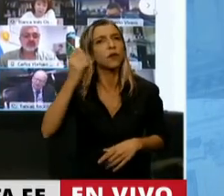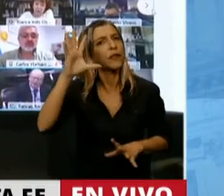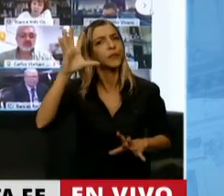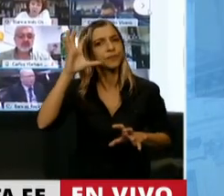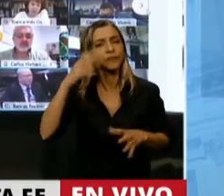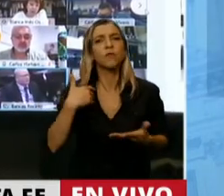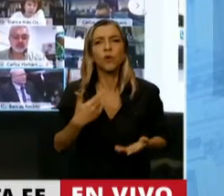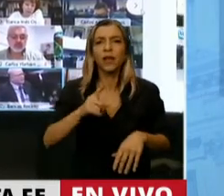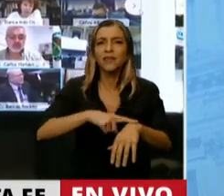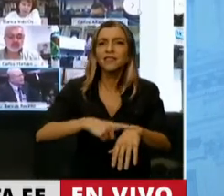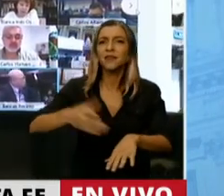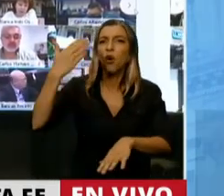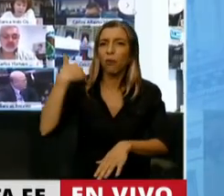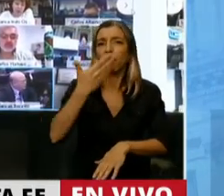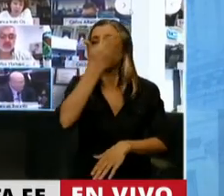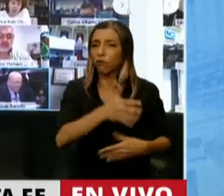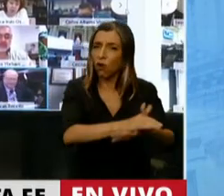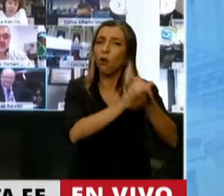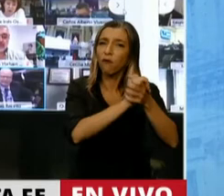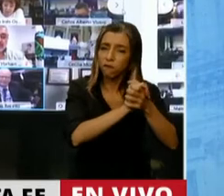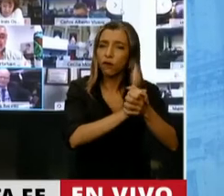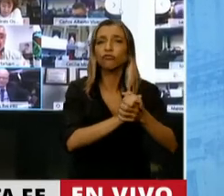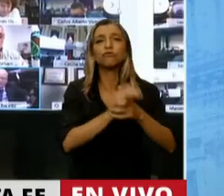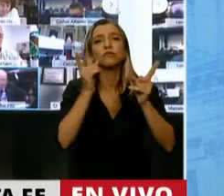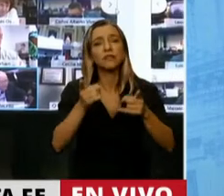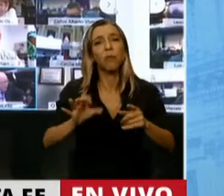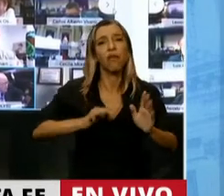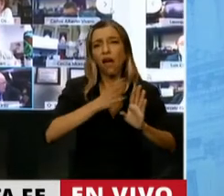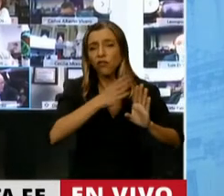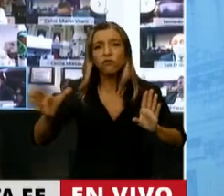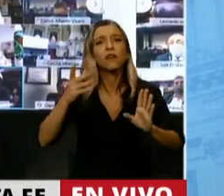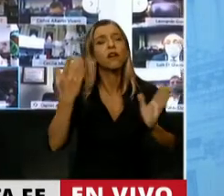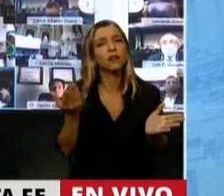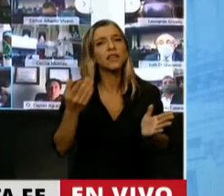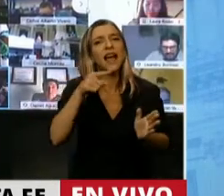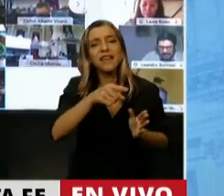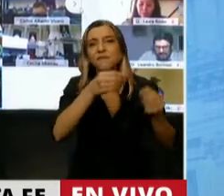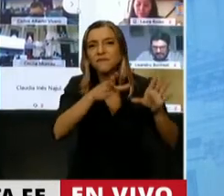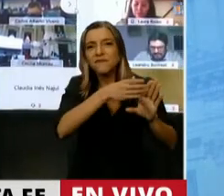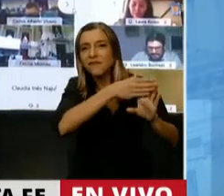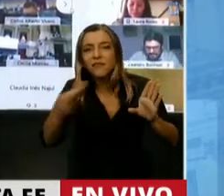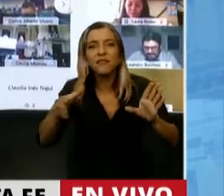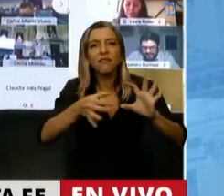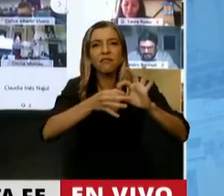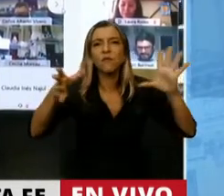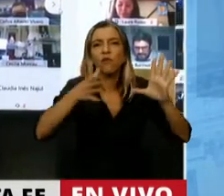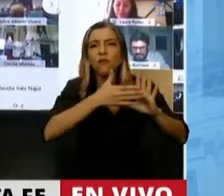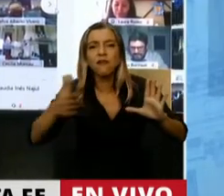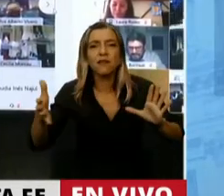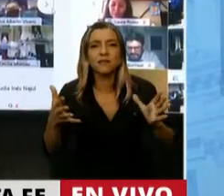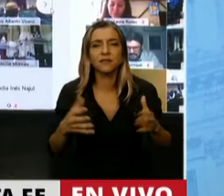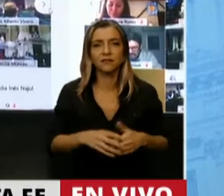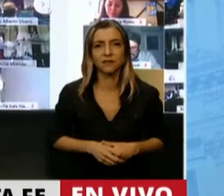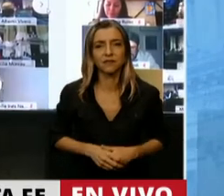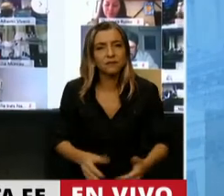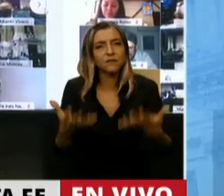30 de octubre del 83 es lo que yo denomino una polarización democrática. Claramente había polarización.